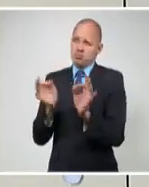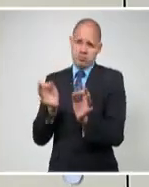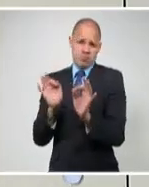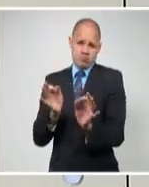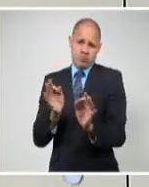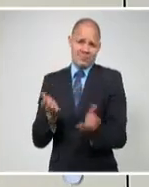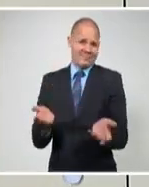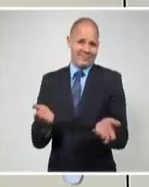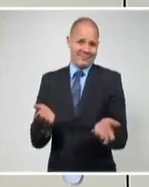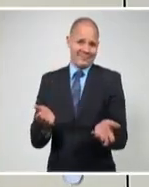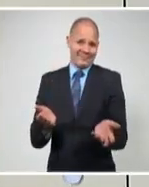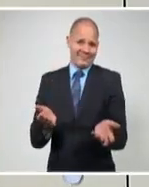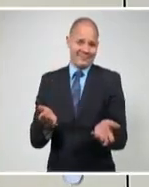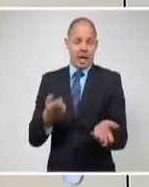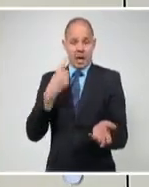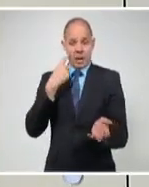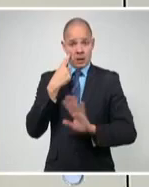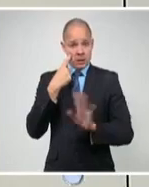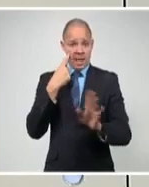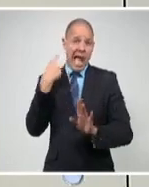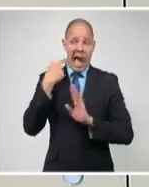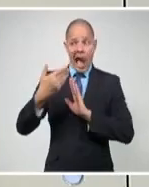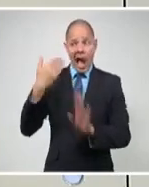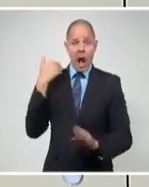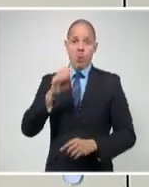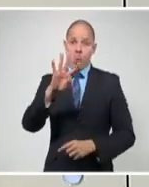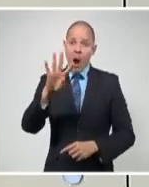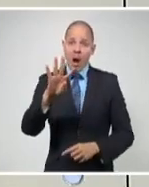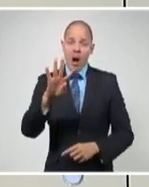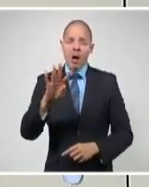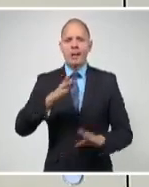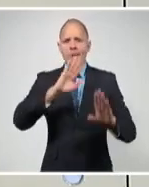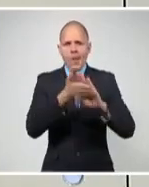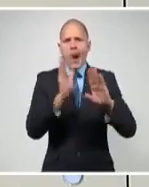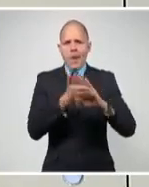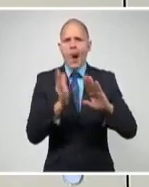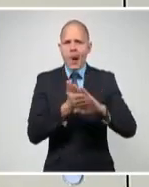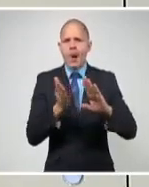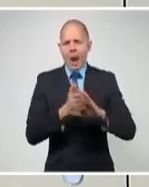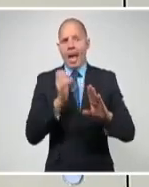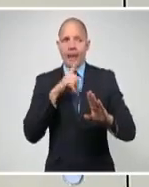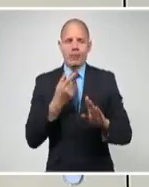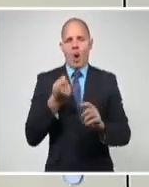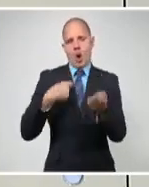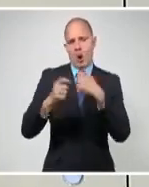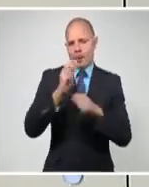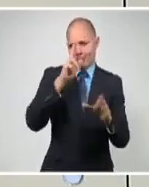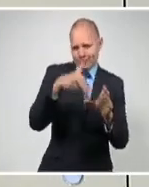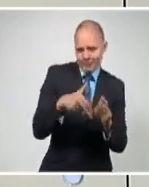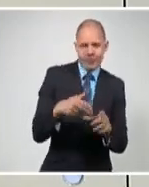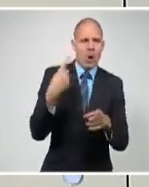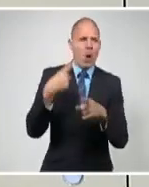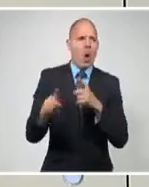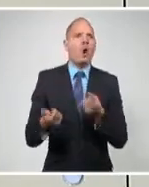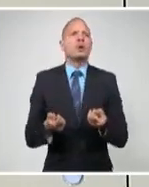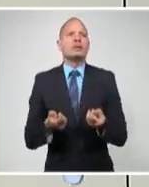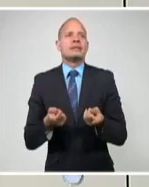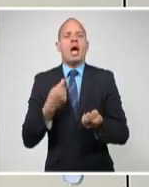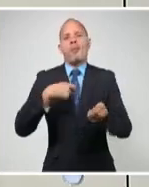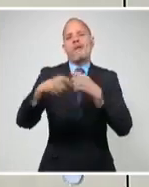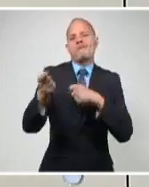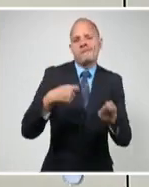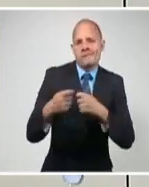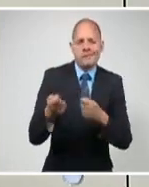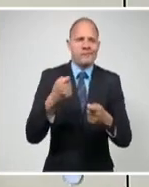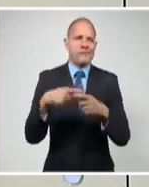medidas, todas contra la economía del país, contra comprar, vender, importar petróleo, usar las pasarelas internacionales de pago,